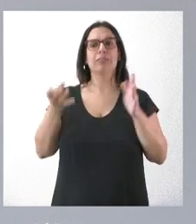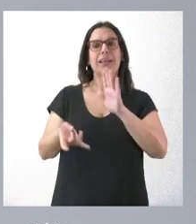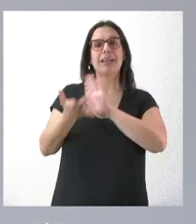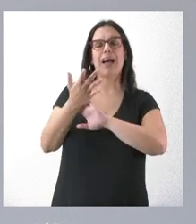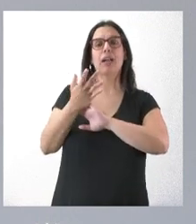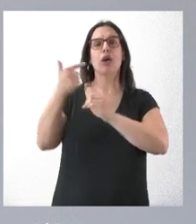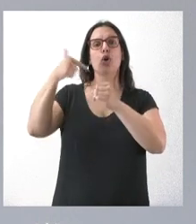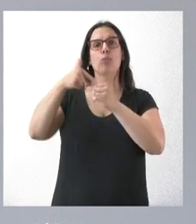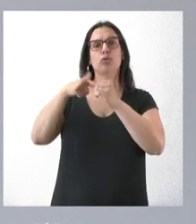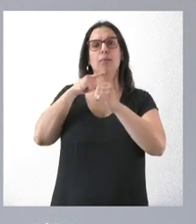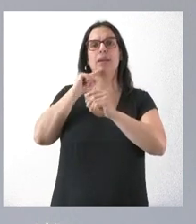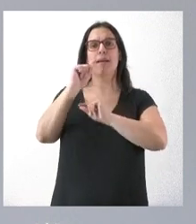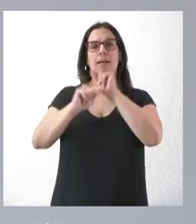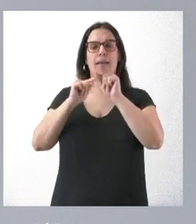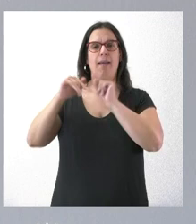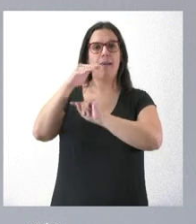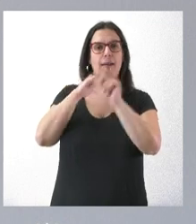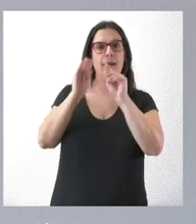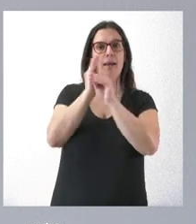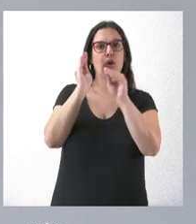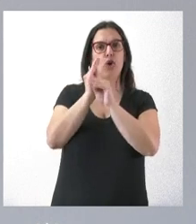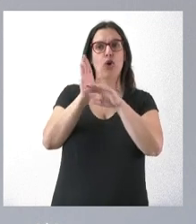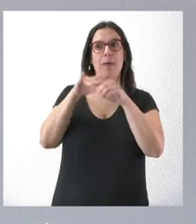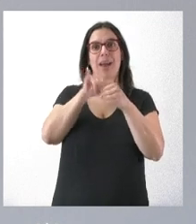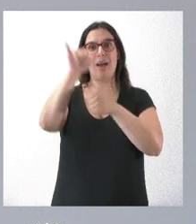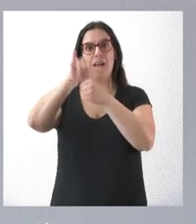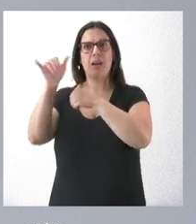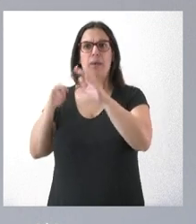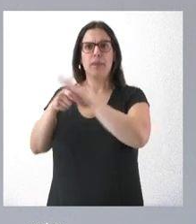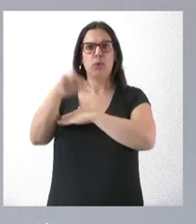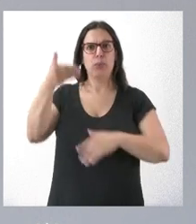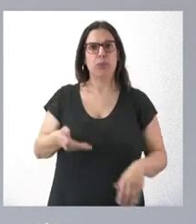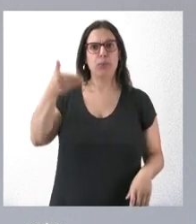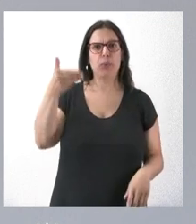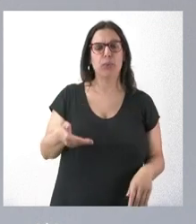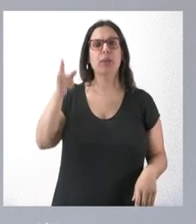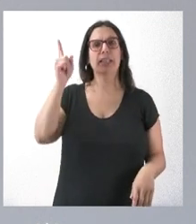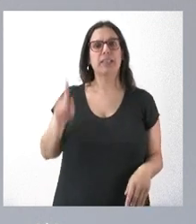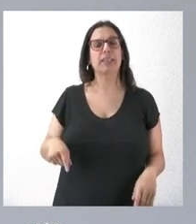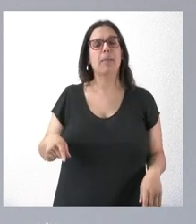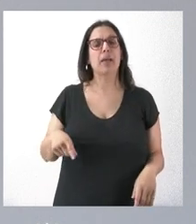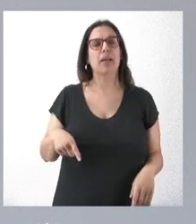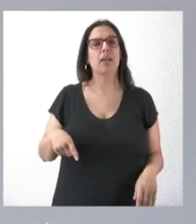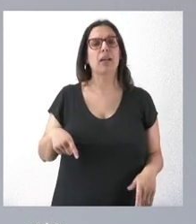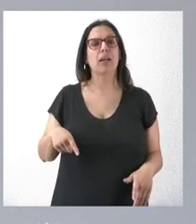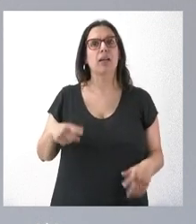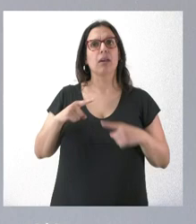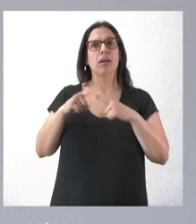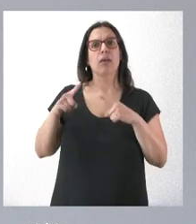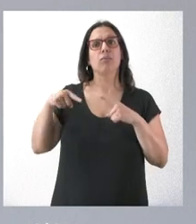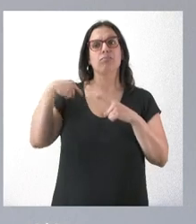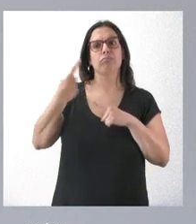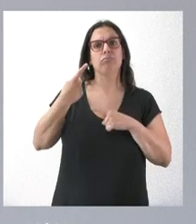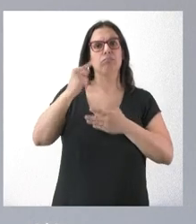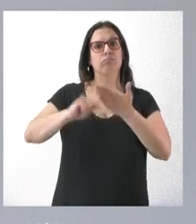ecológico para la aviación con una inversión muy relevante y con una importante consecuencia en el empleo.